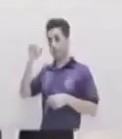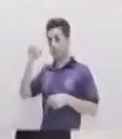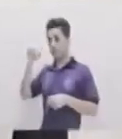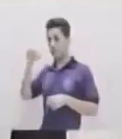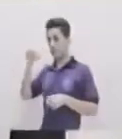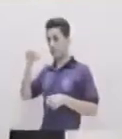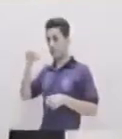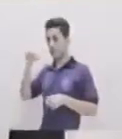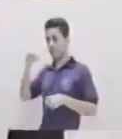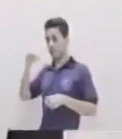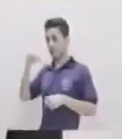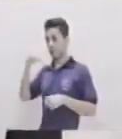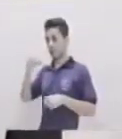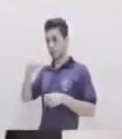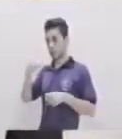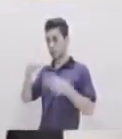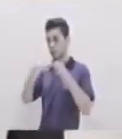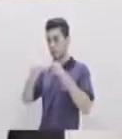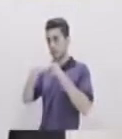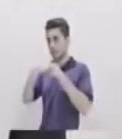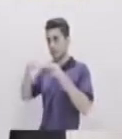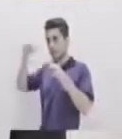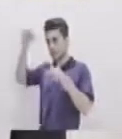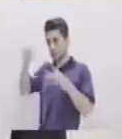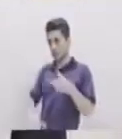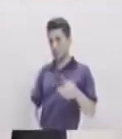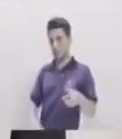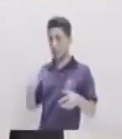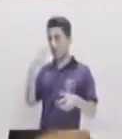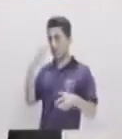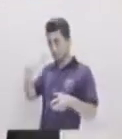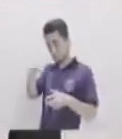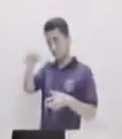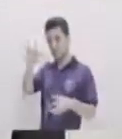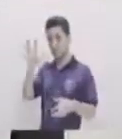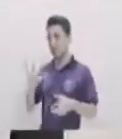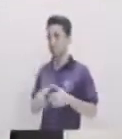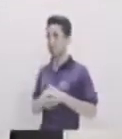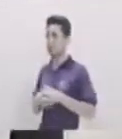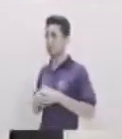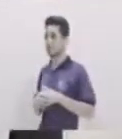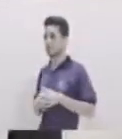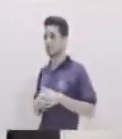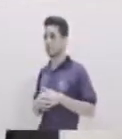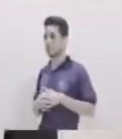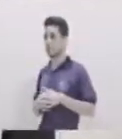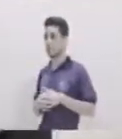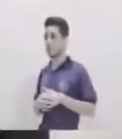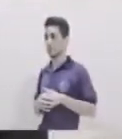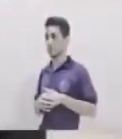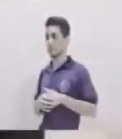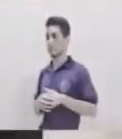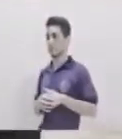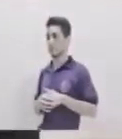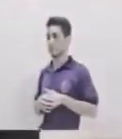pulgar En el cero Voy a dejar caer La regla Y tienes que Intentar detenerla ¿De acuerdo? Uno, dos, tres